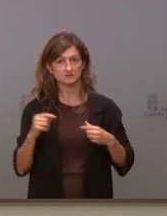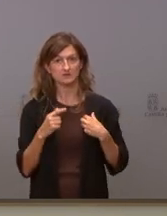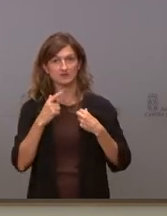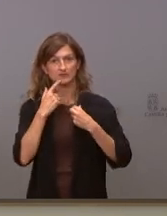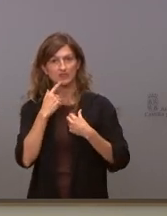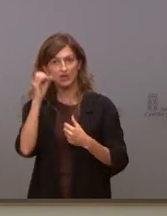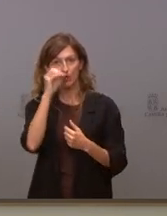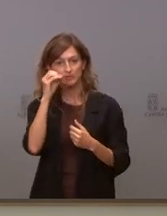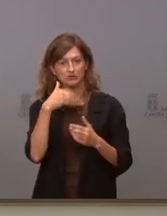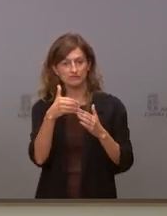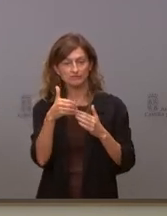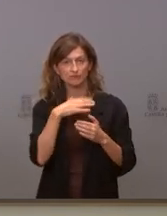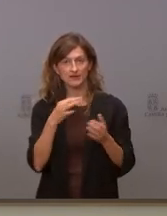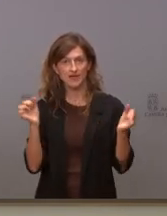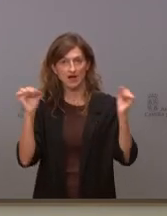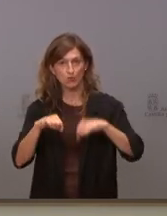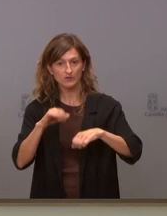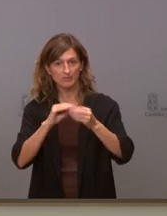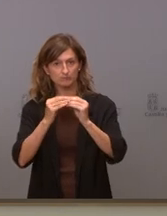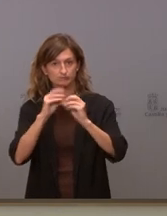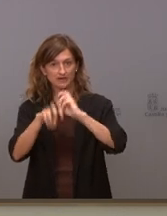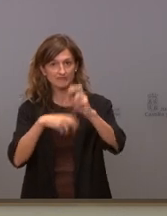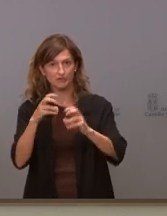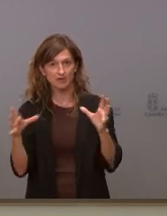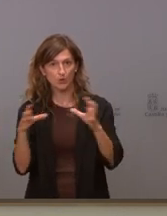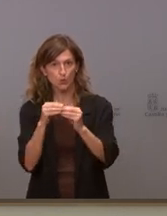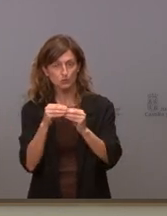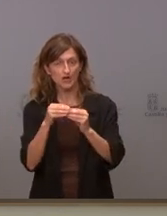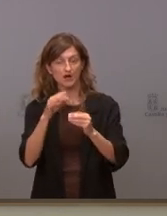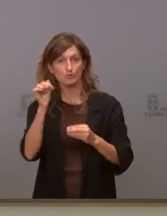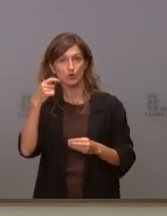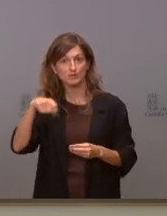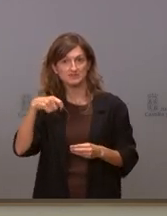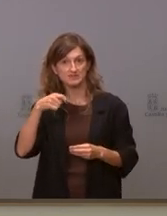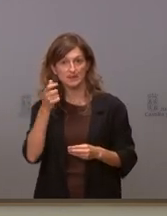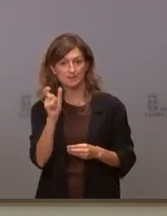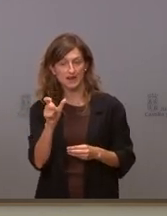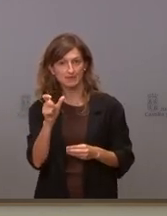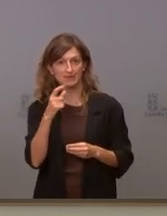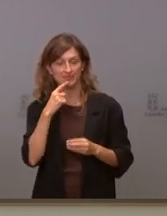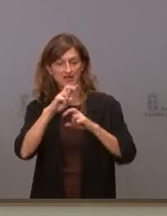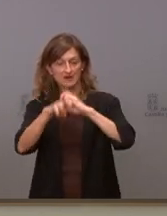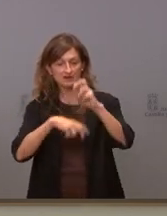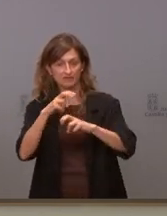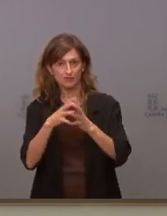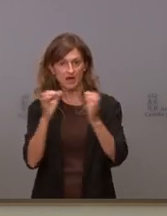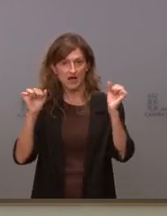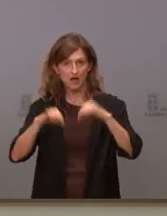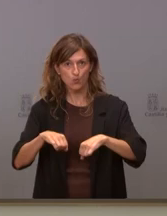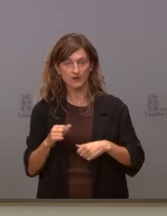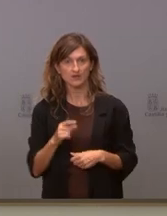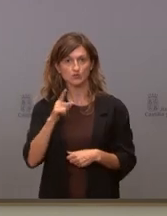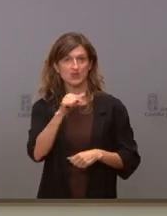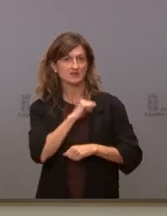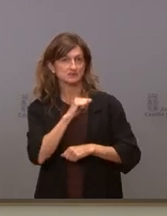para acordar algo y para llegar a una reforma conjunta y cumplir con la palabra un poco del presidente que decía una reforma consensuada y acordada, no sé si